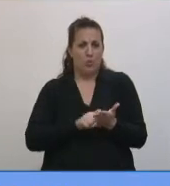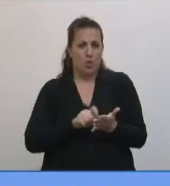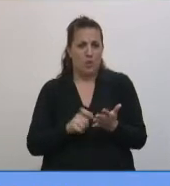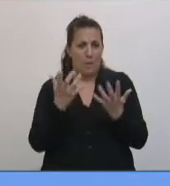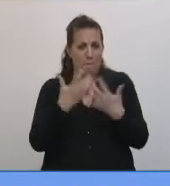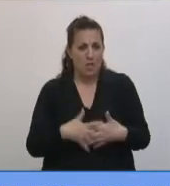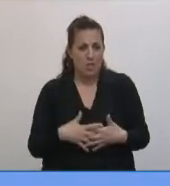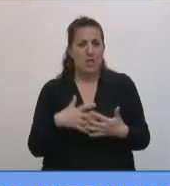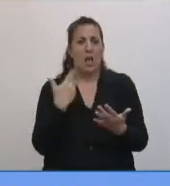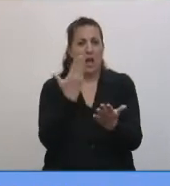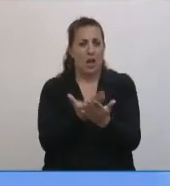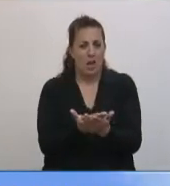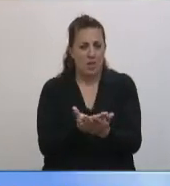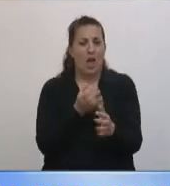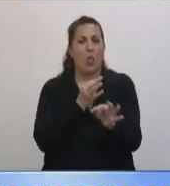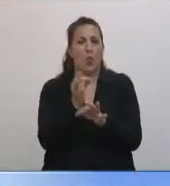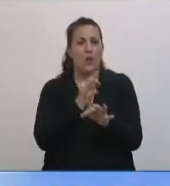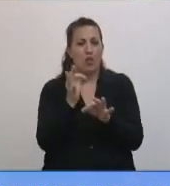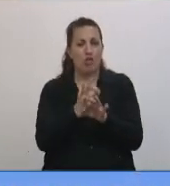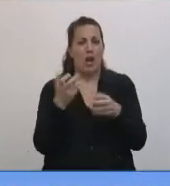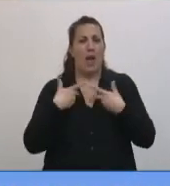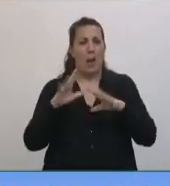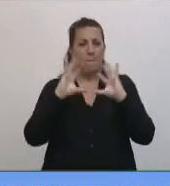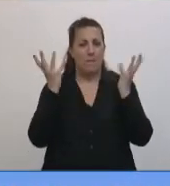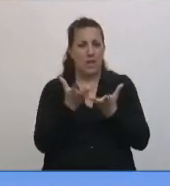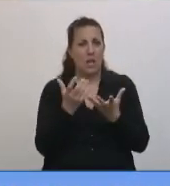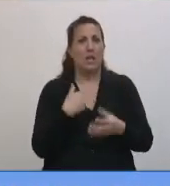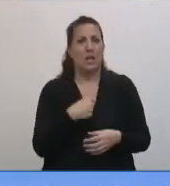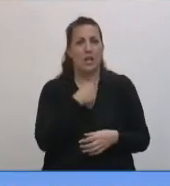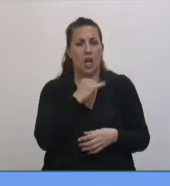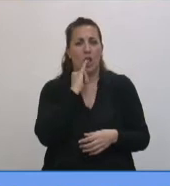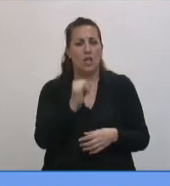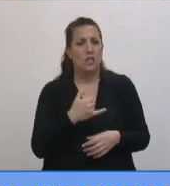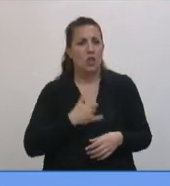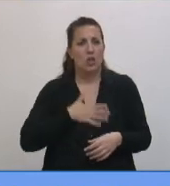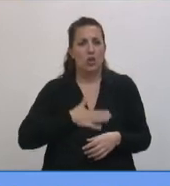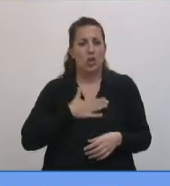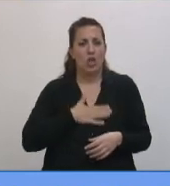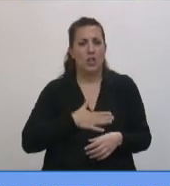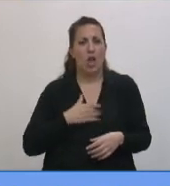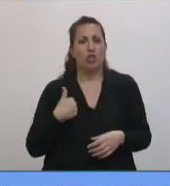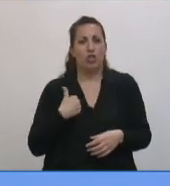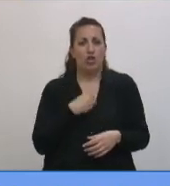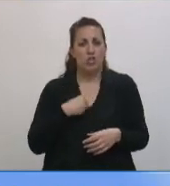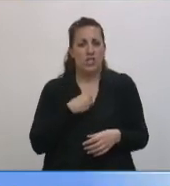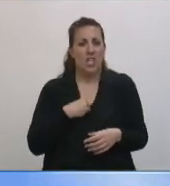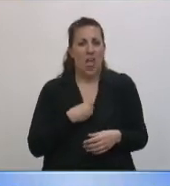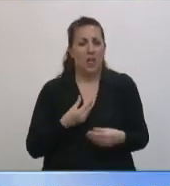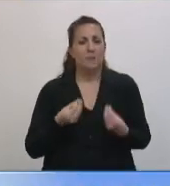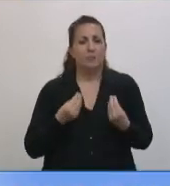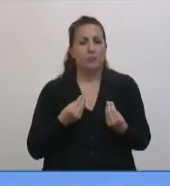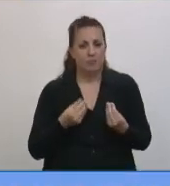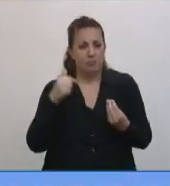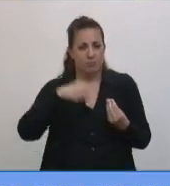Educación Ambiental, y que vamos a considerar ahora, quiero expresar realmente la satisfacción que uno siente porque estamos dando